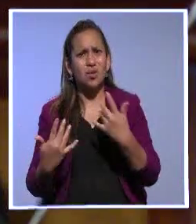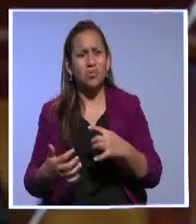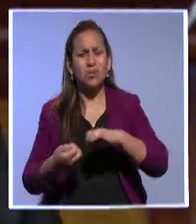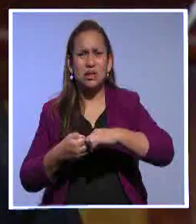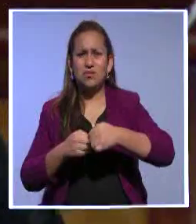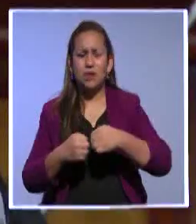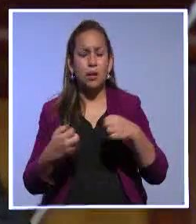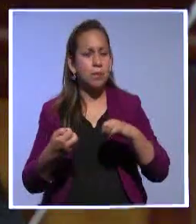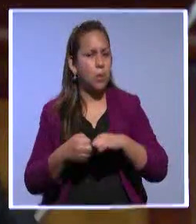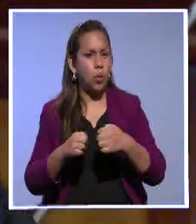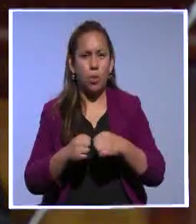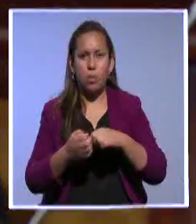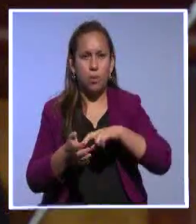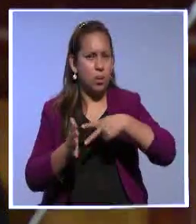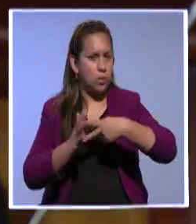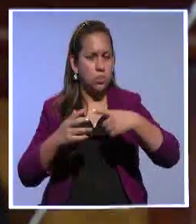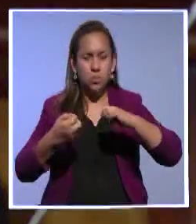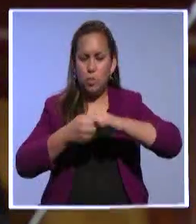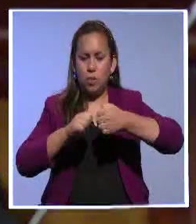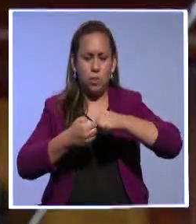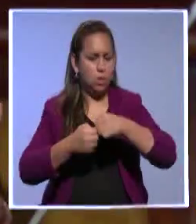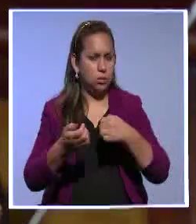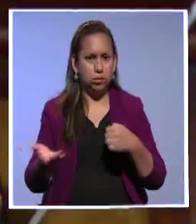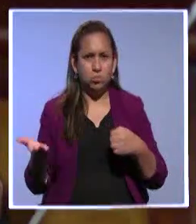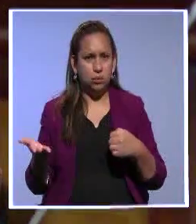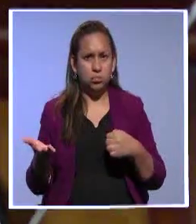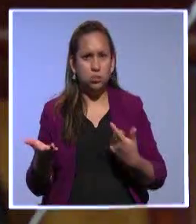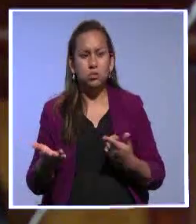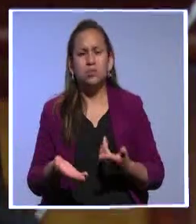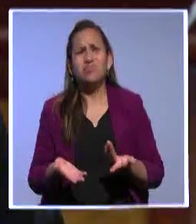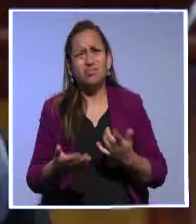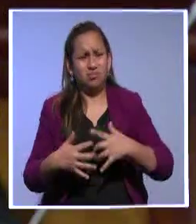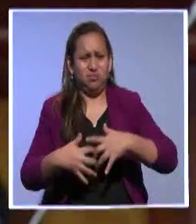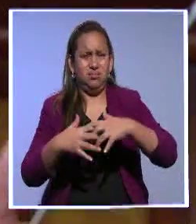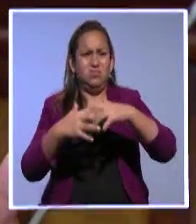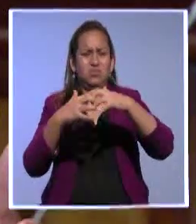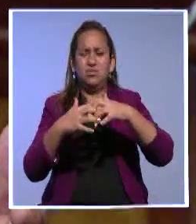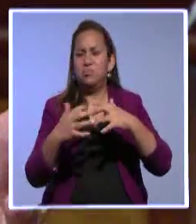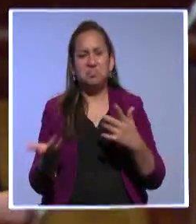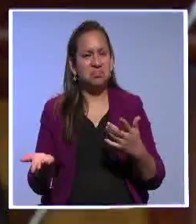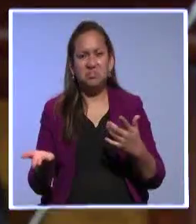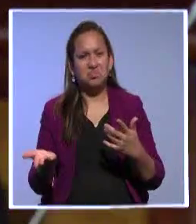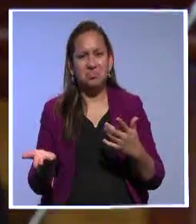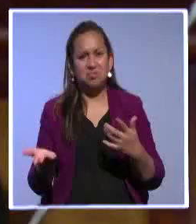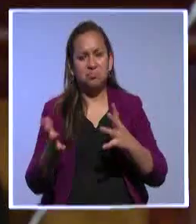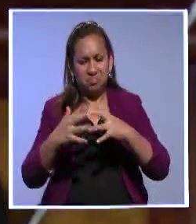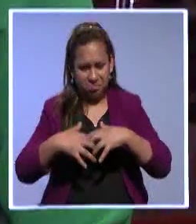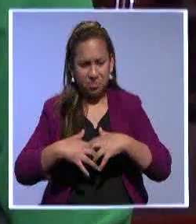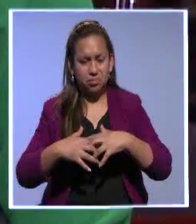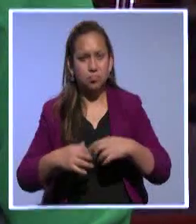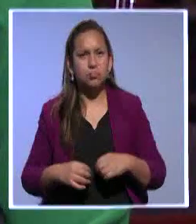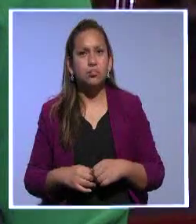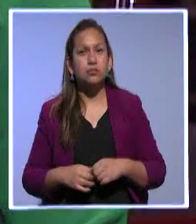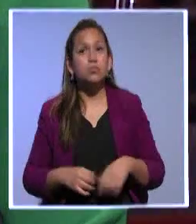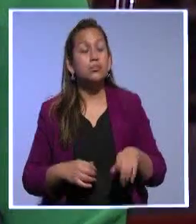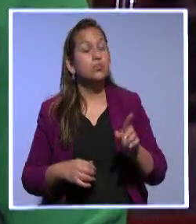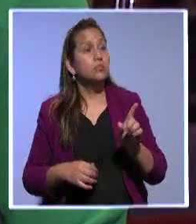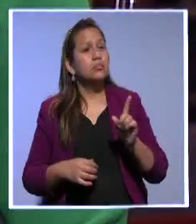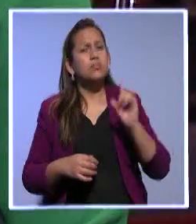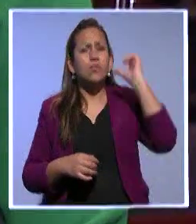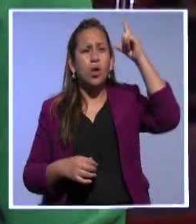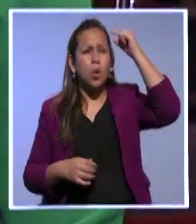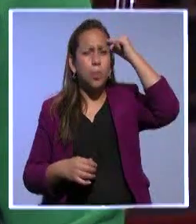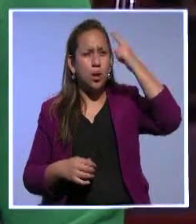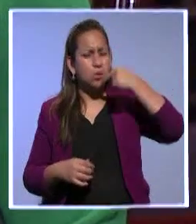complicaciones precisamente a lo que se quiere hacer para reactivar la economía que es fomentar la inversión privada. No obstante, asambleísta Tacle, desde el gobierno se ha